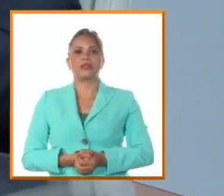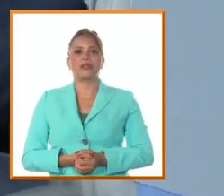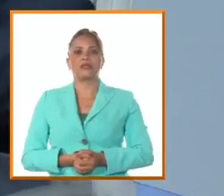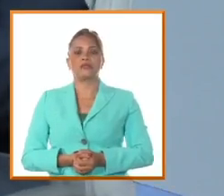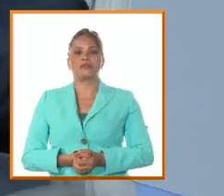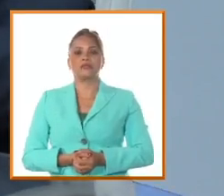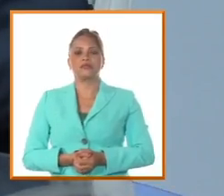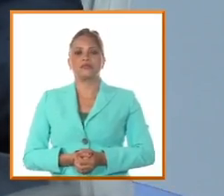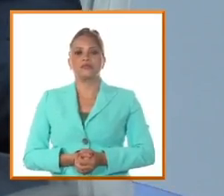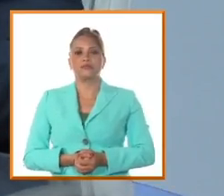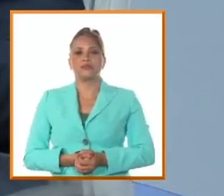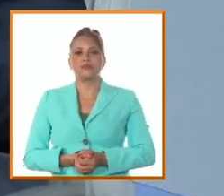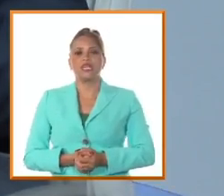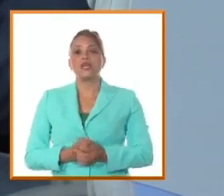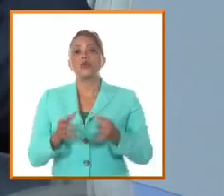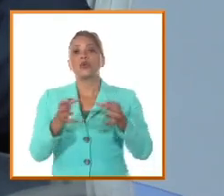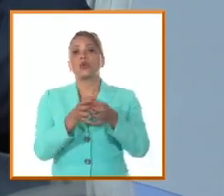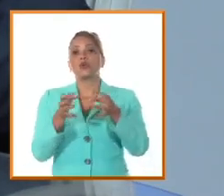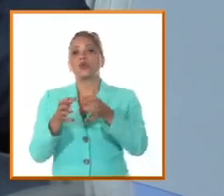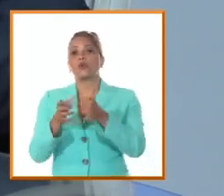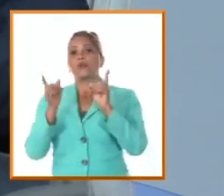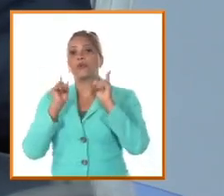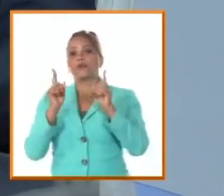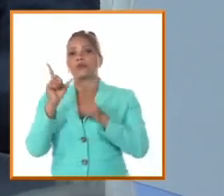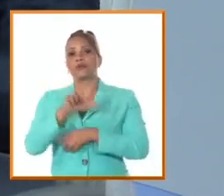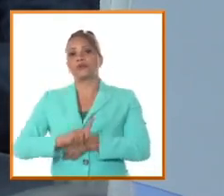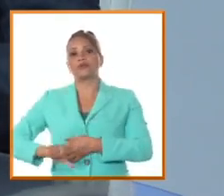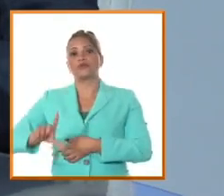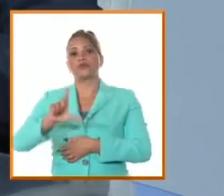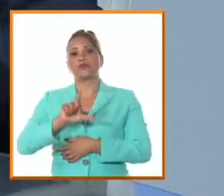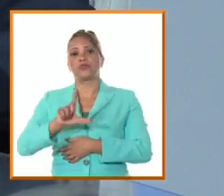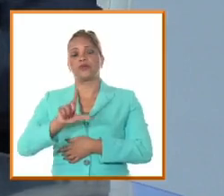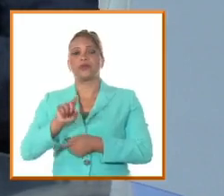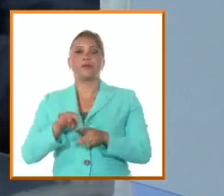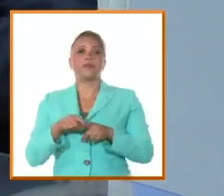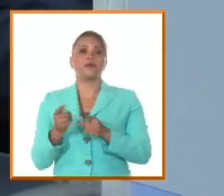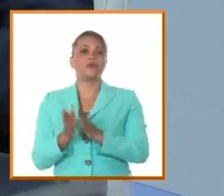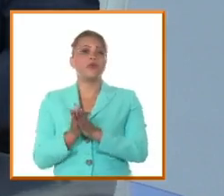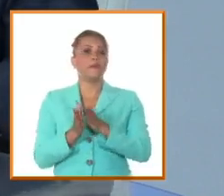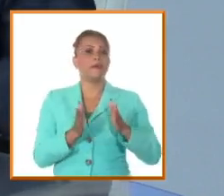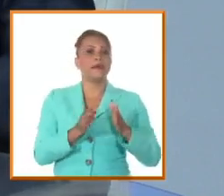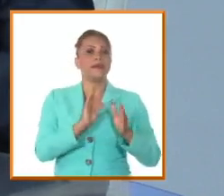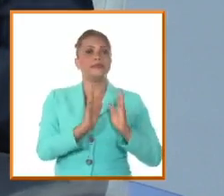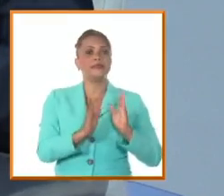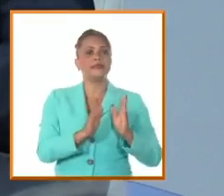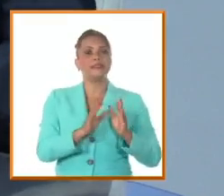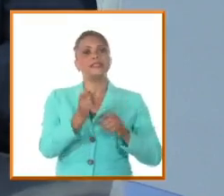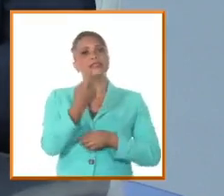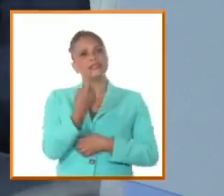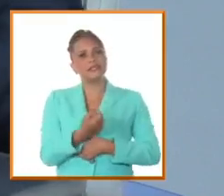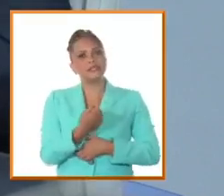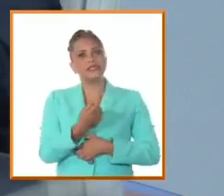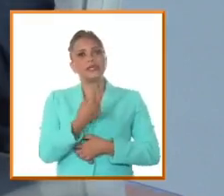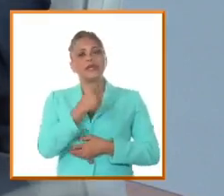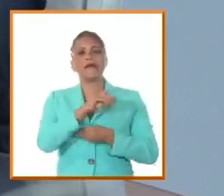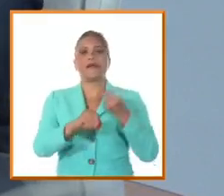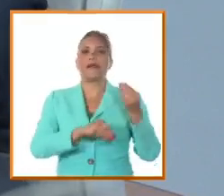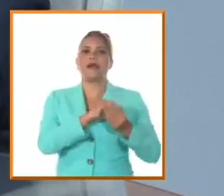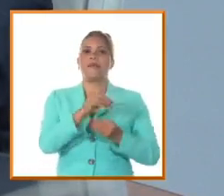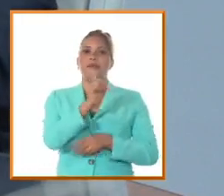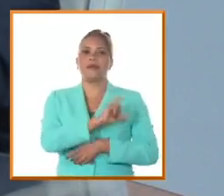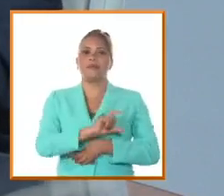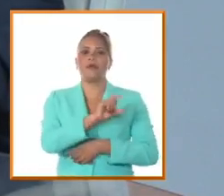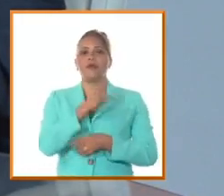magma político-social por un lado de necesidad de modernización de la sociedad camagüeyana